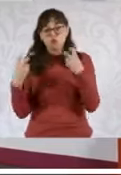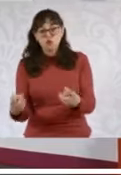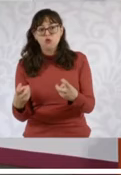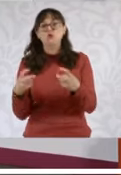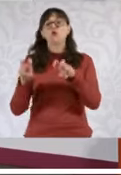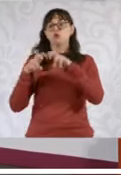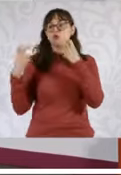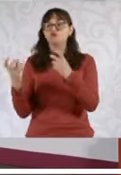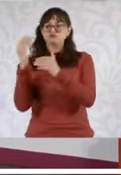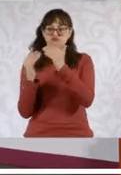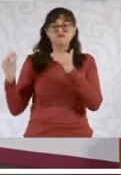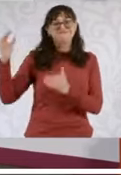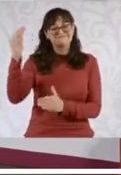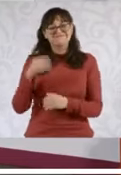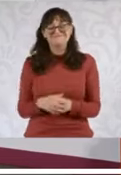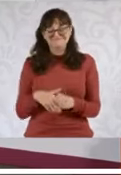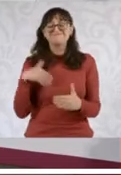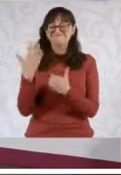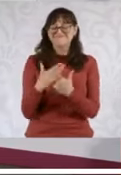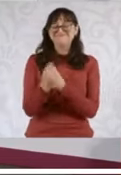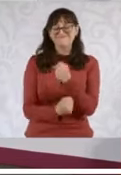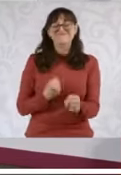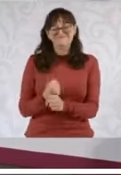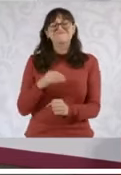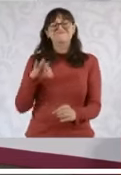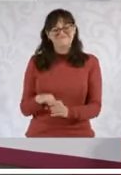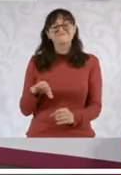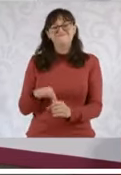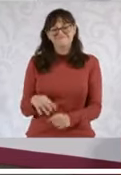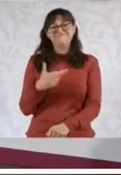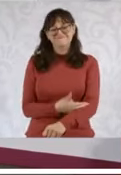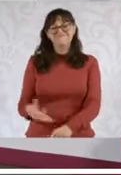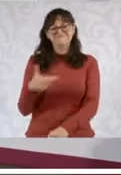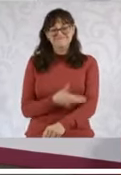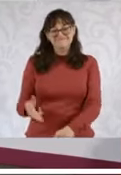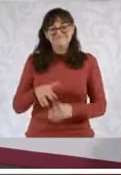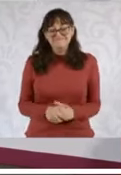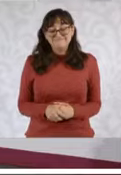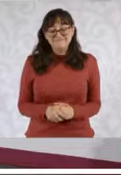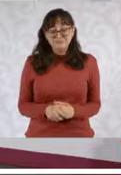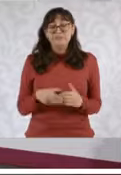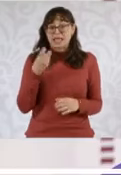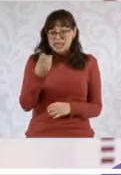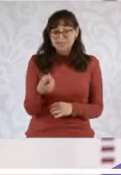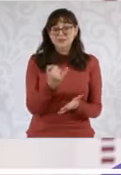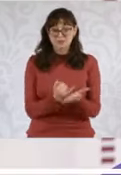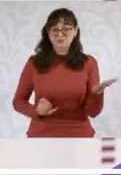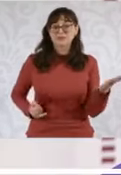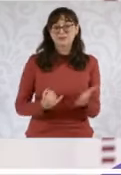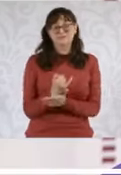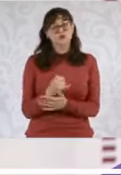magistradas, ministros y ministras del Poder Judicial de la Federación. Es una resolución muy